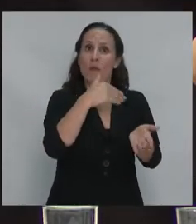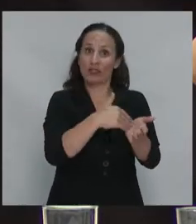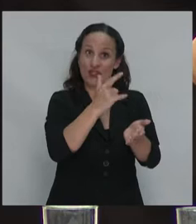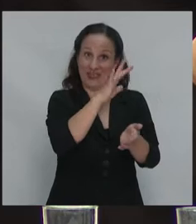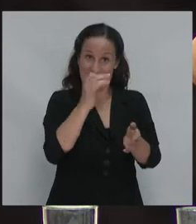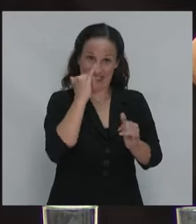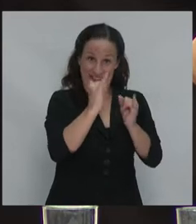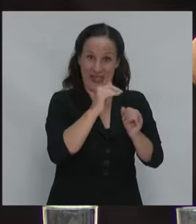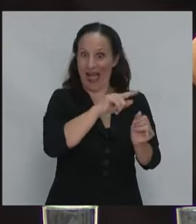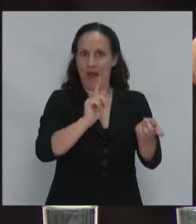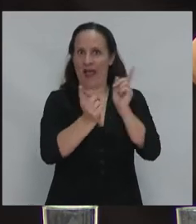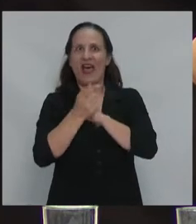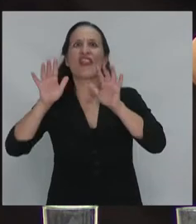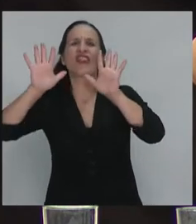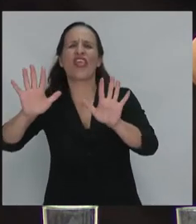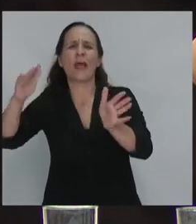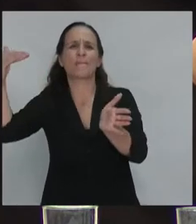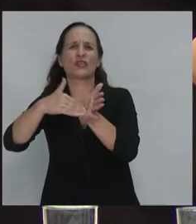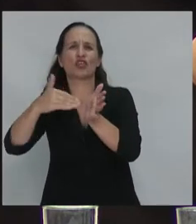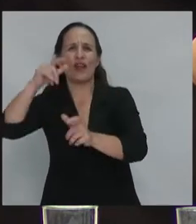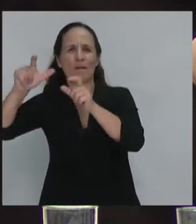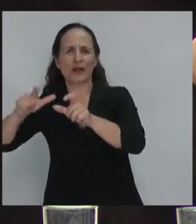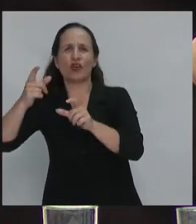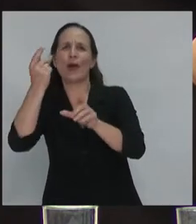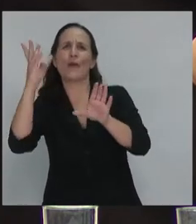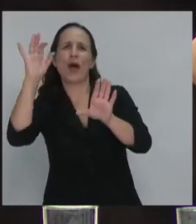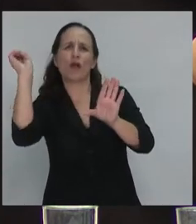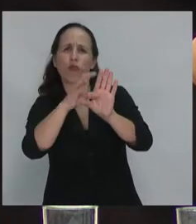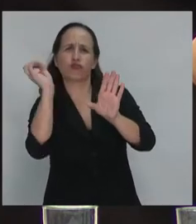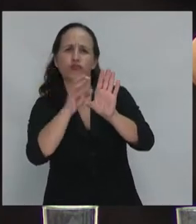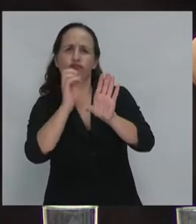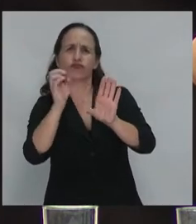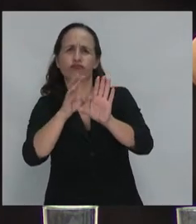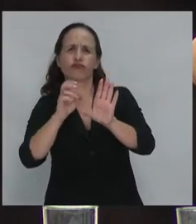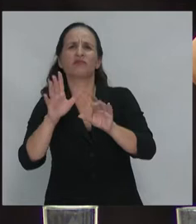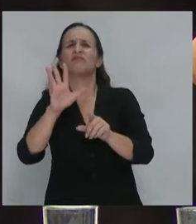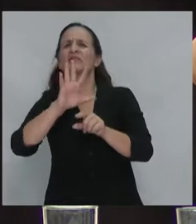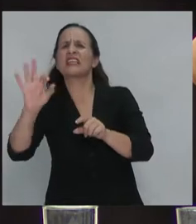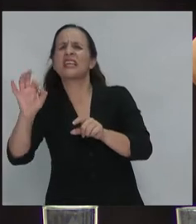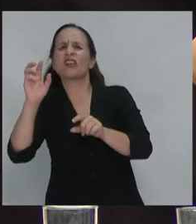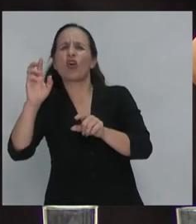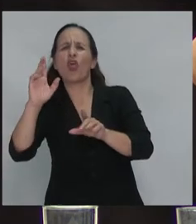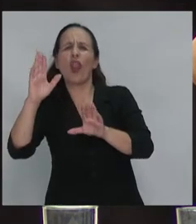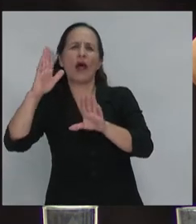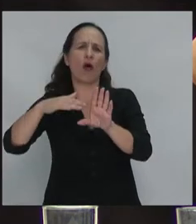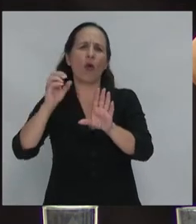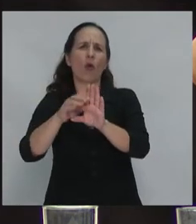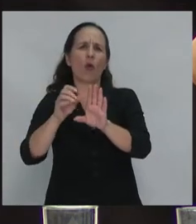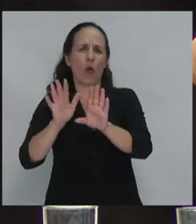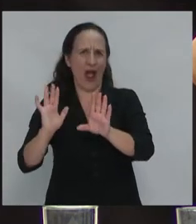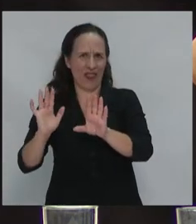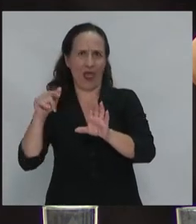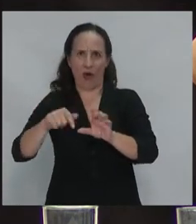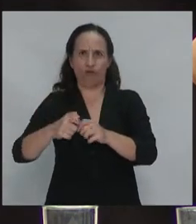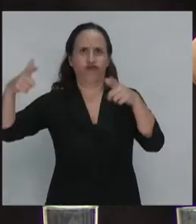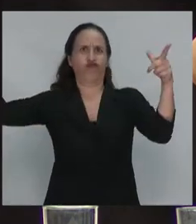10 millones de cuentas bancarias y la mayor parte de ellas con 500 dólares y menos de ahorro eso